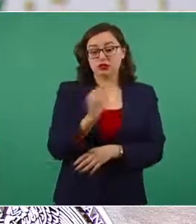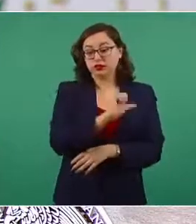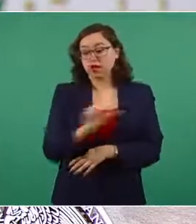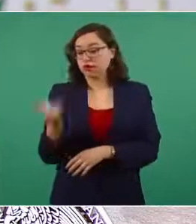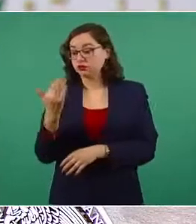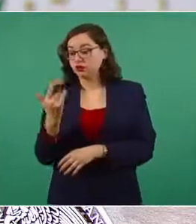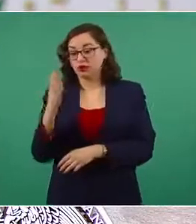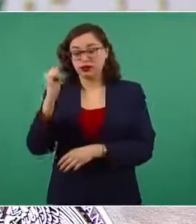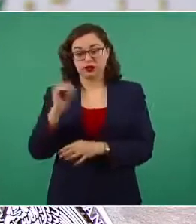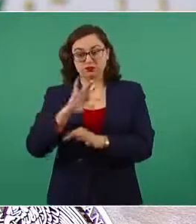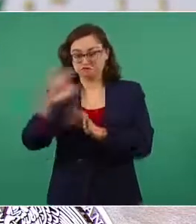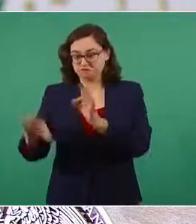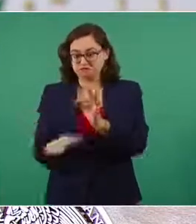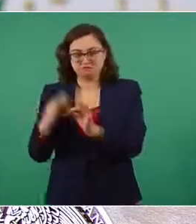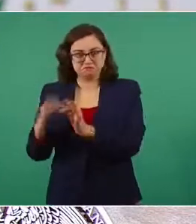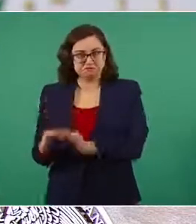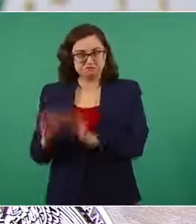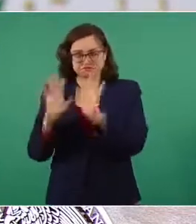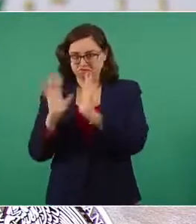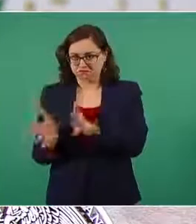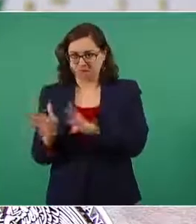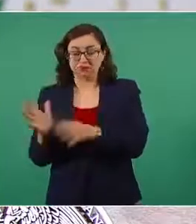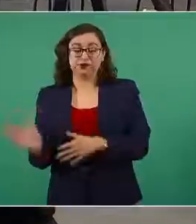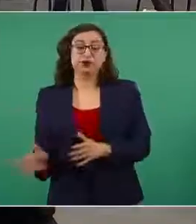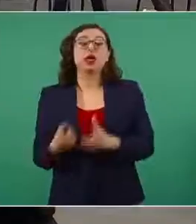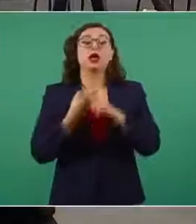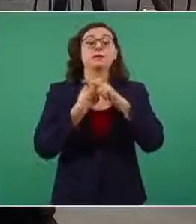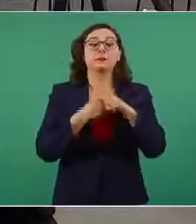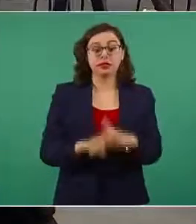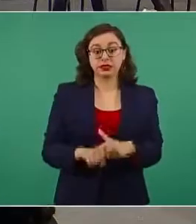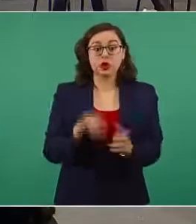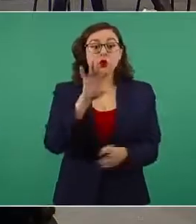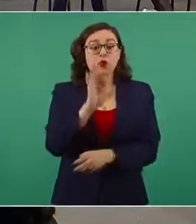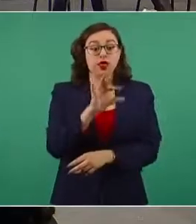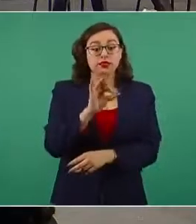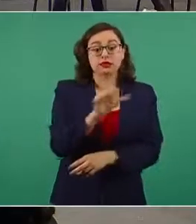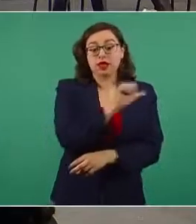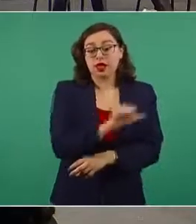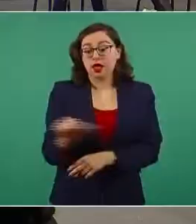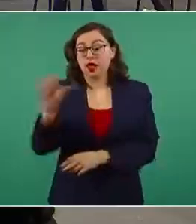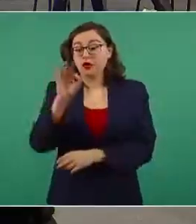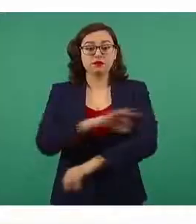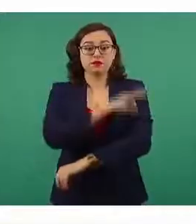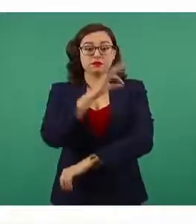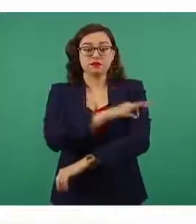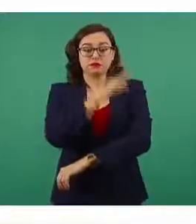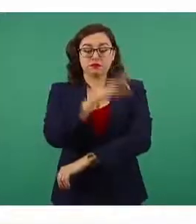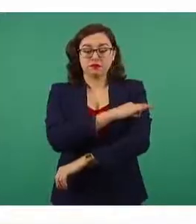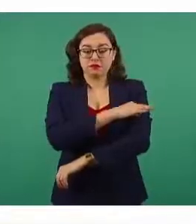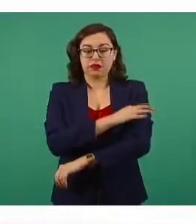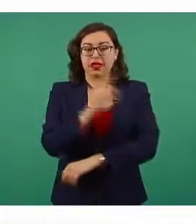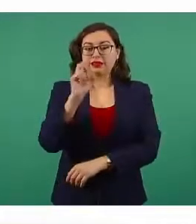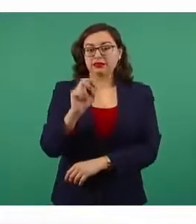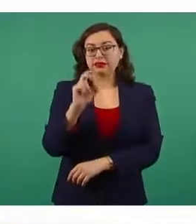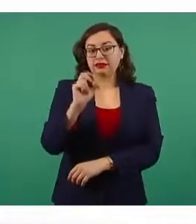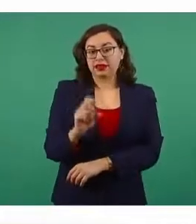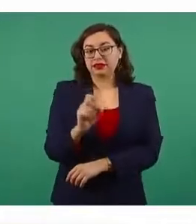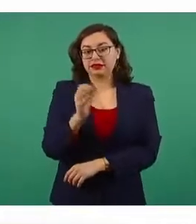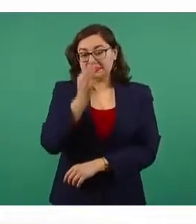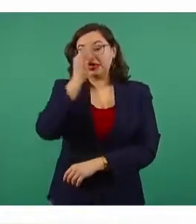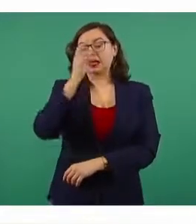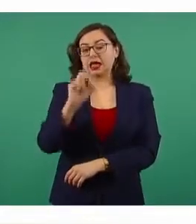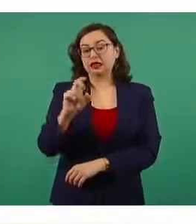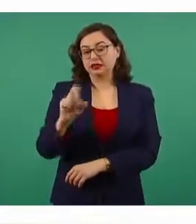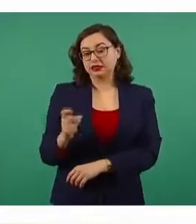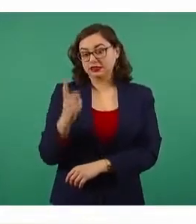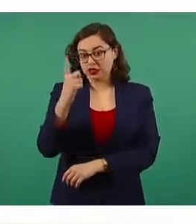abrimos 40 a 49 y tenemos un avance inicial muy positivo. Casi 31 millones de dosis